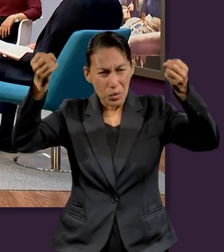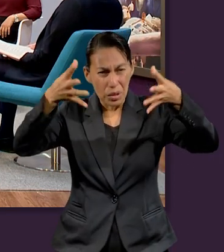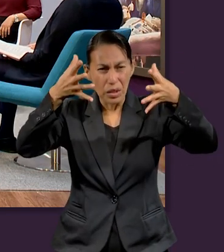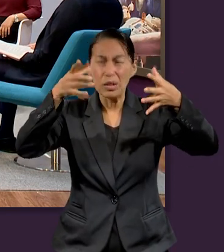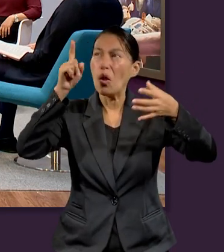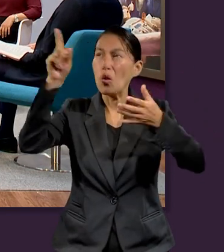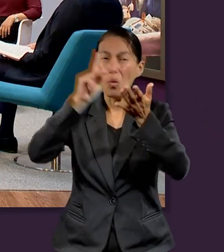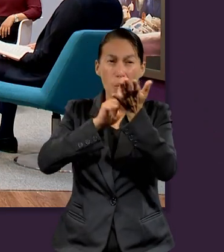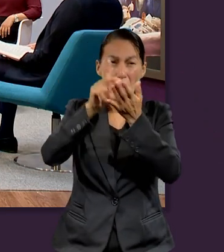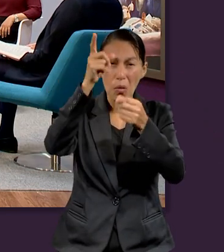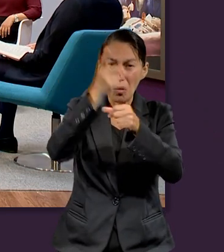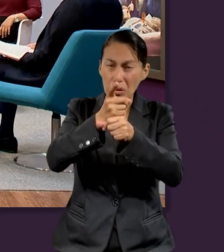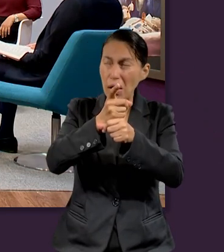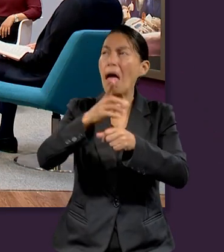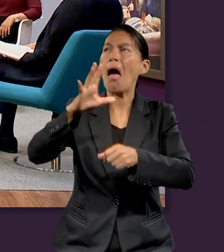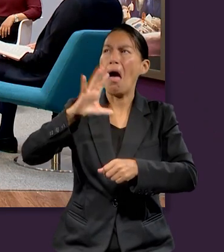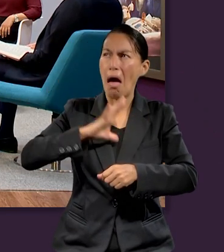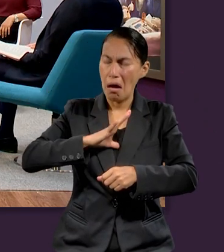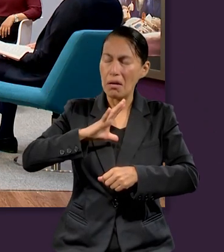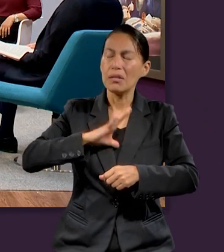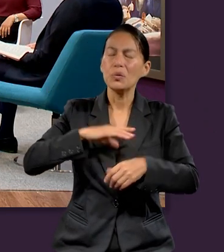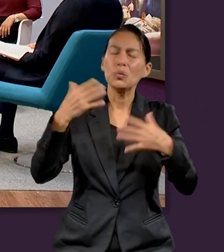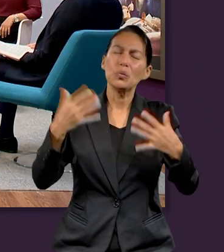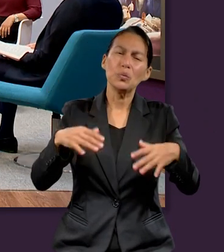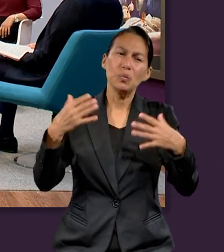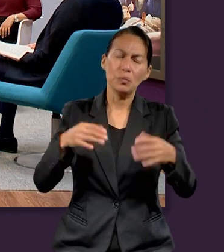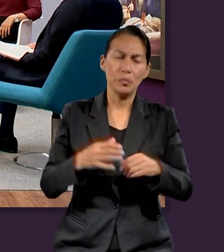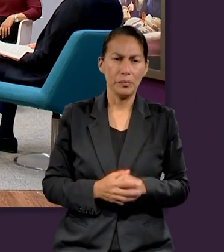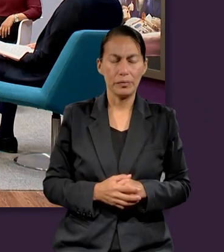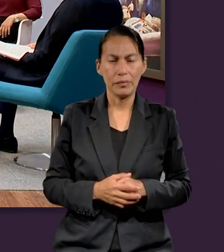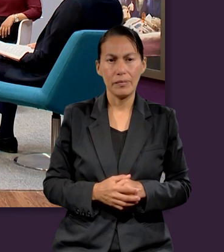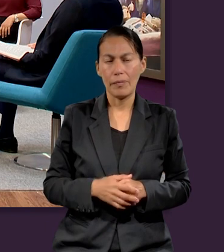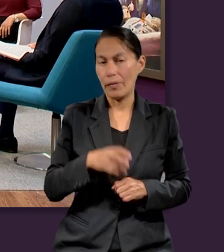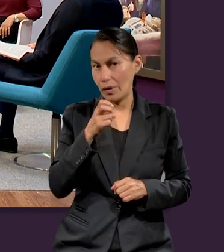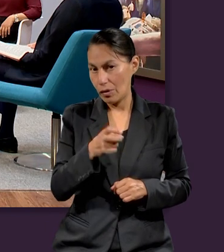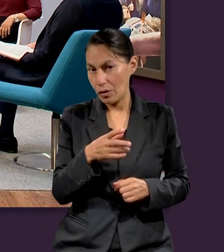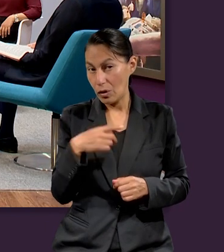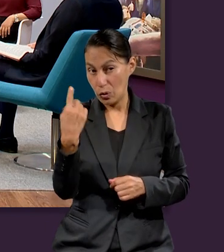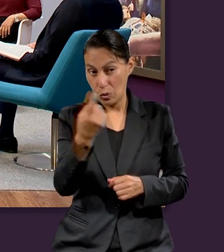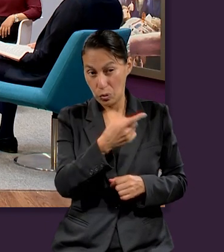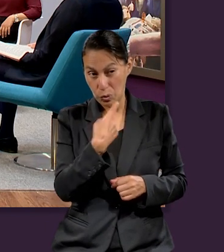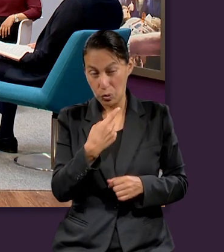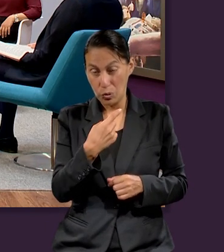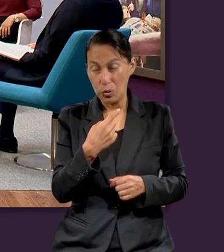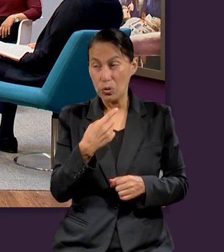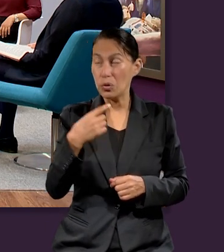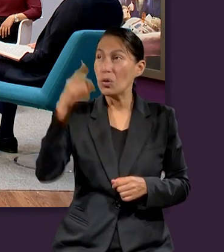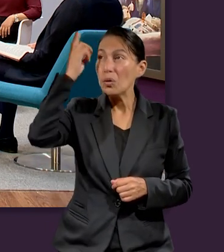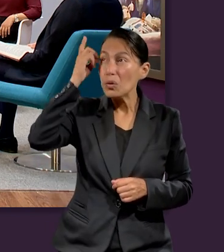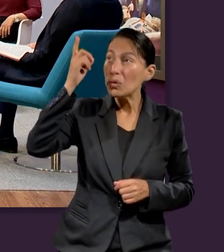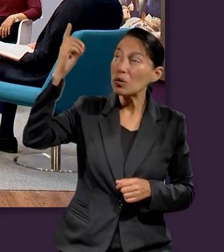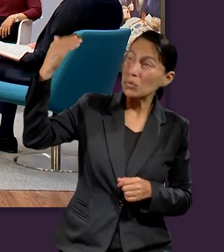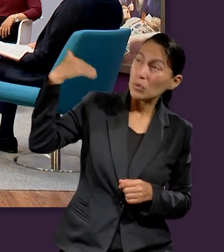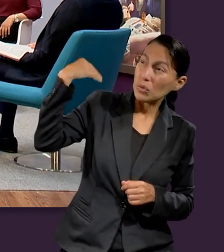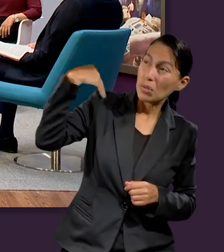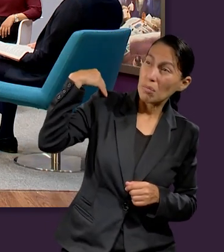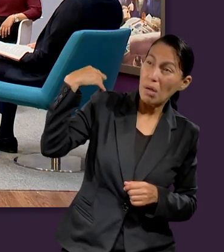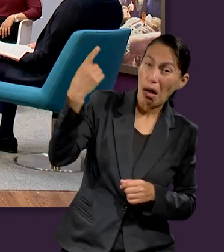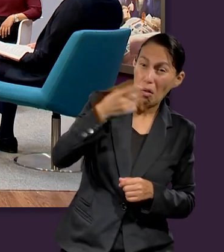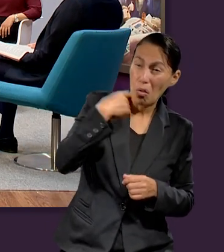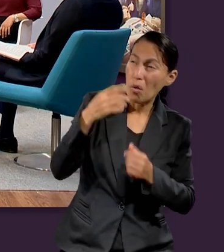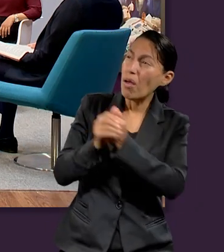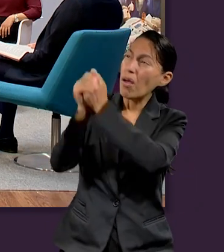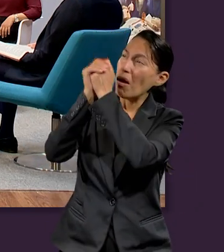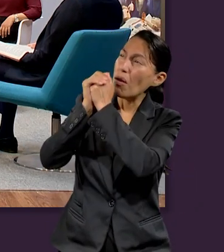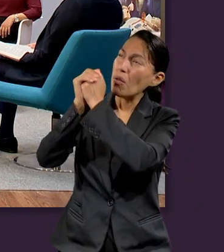todas las cosas y por tu voluntad existen y fueron creadas. O sea que ahí